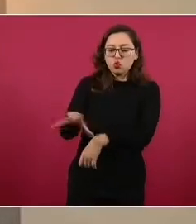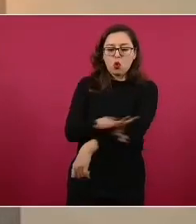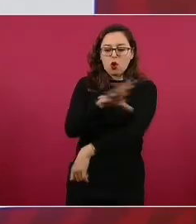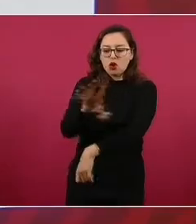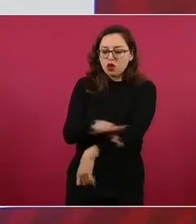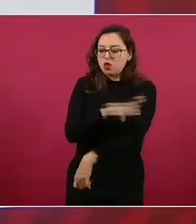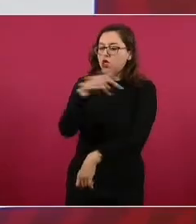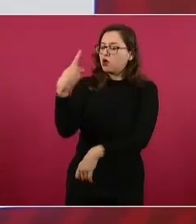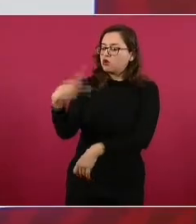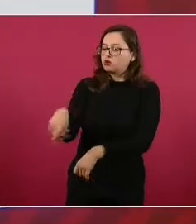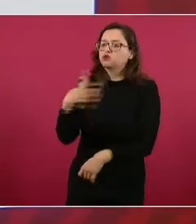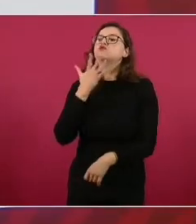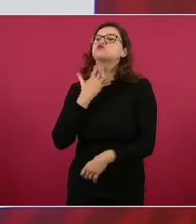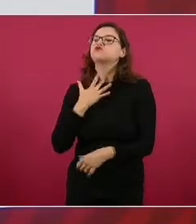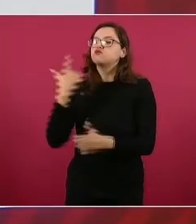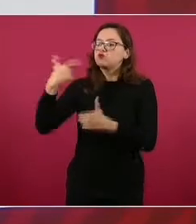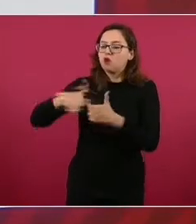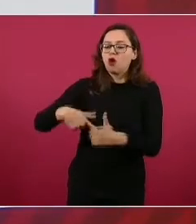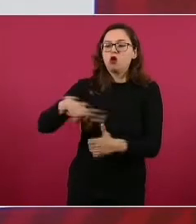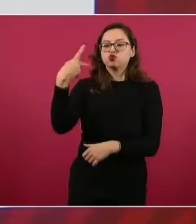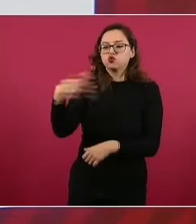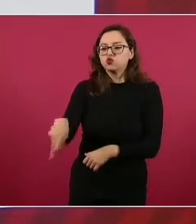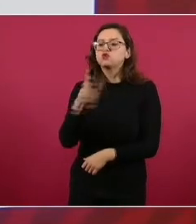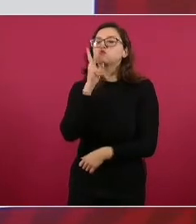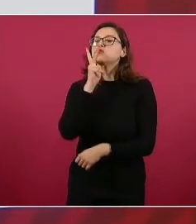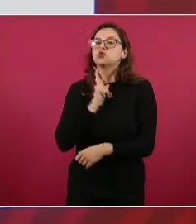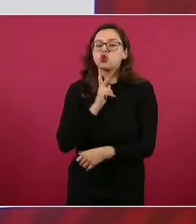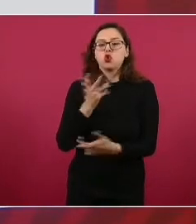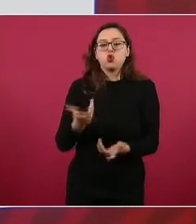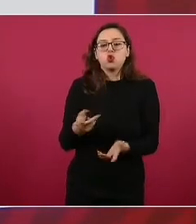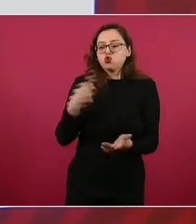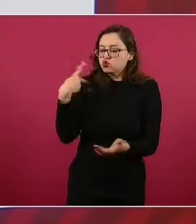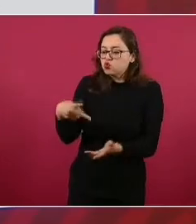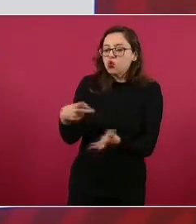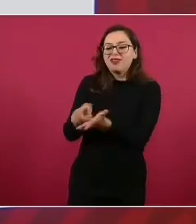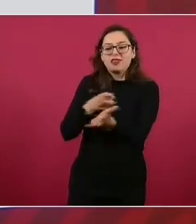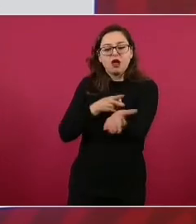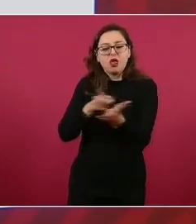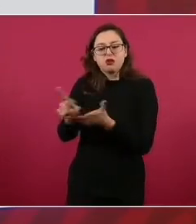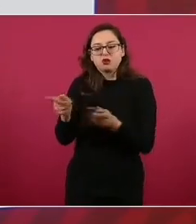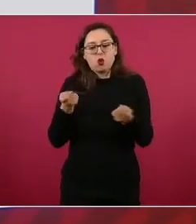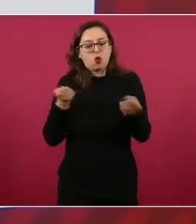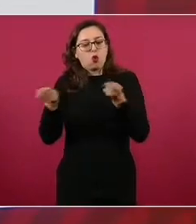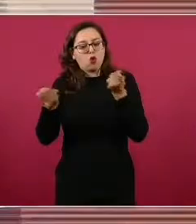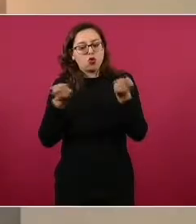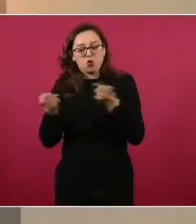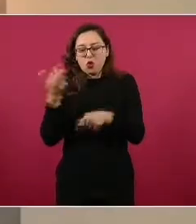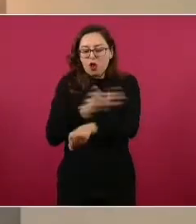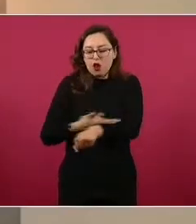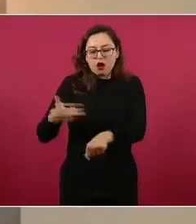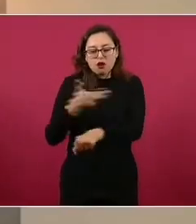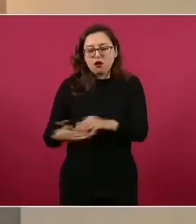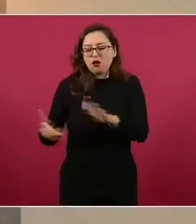tenemos derecho a regular